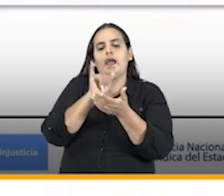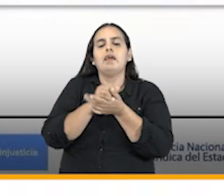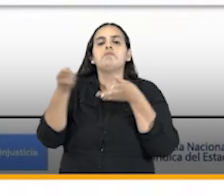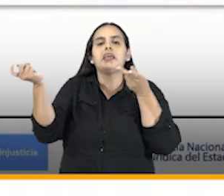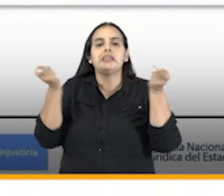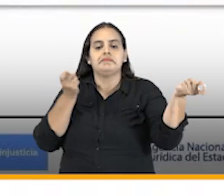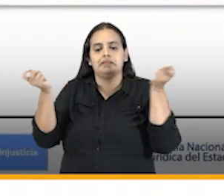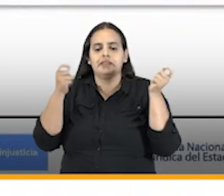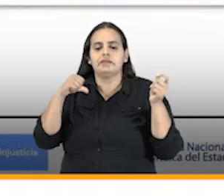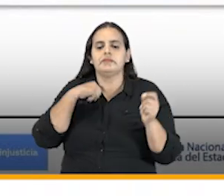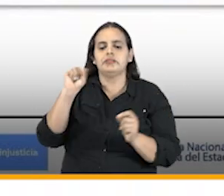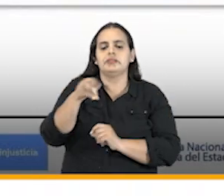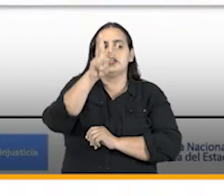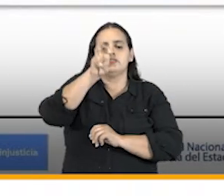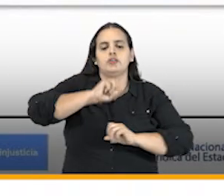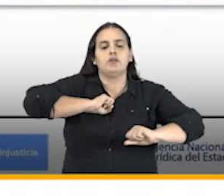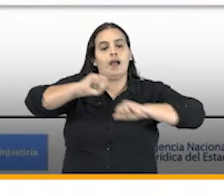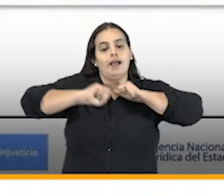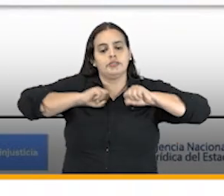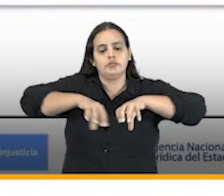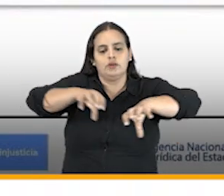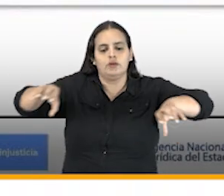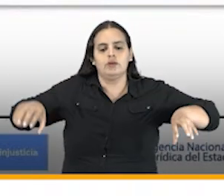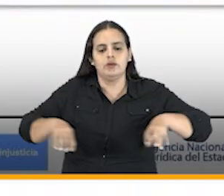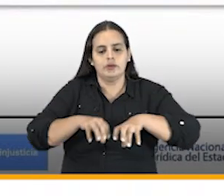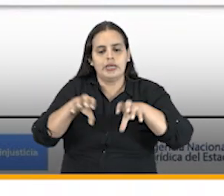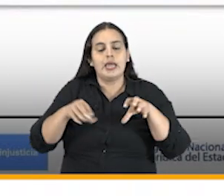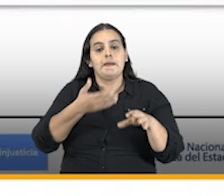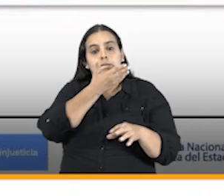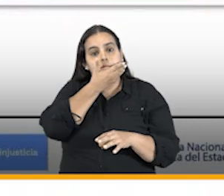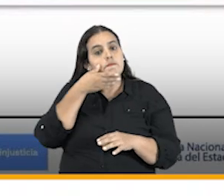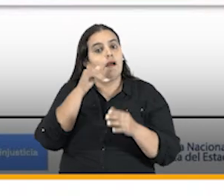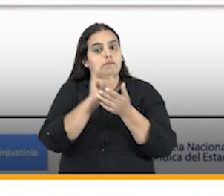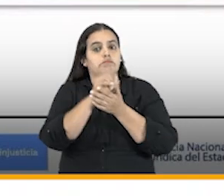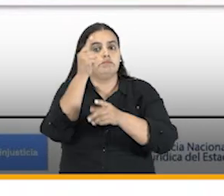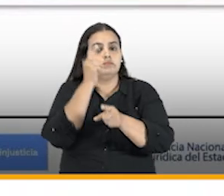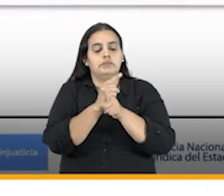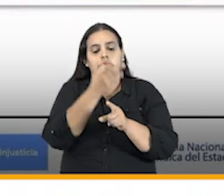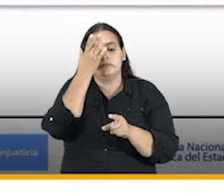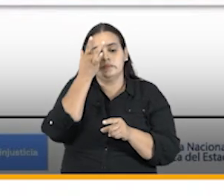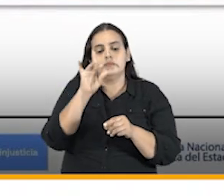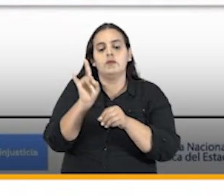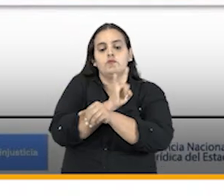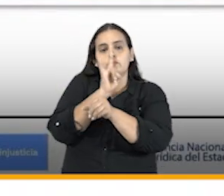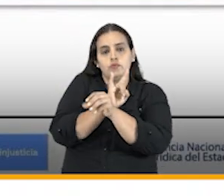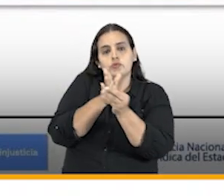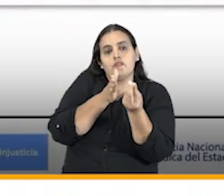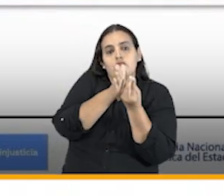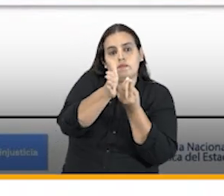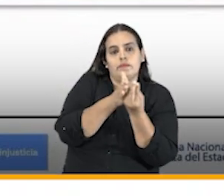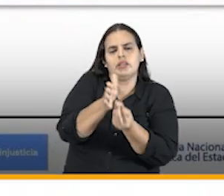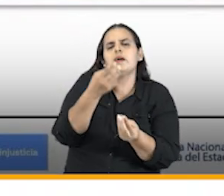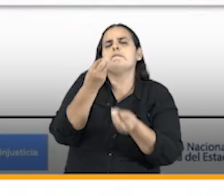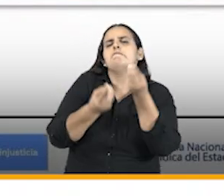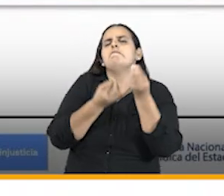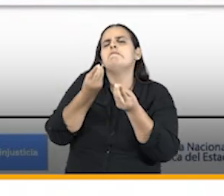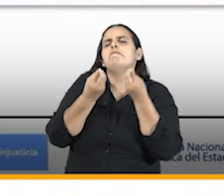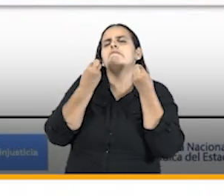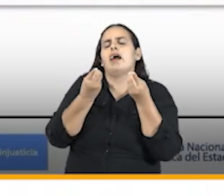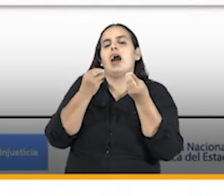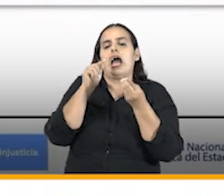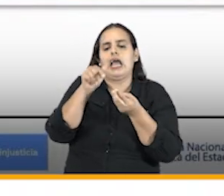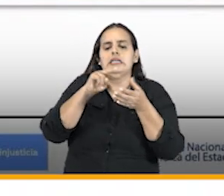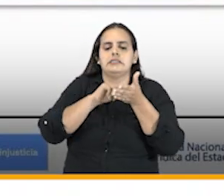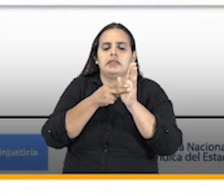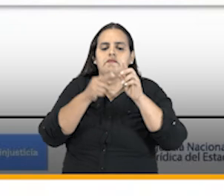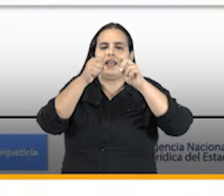estrategia compuesta por 18 acciones para mejorar la calidad de oportunidad y uso de la información en realidad es